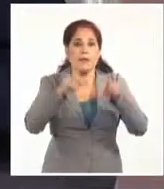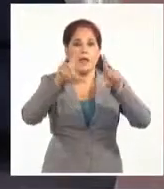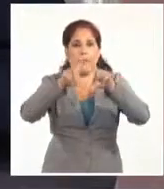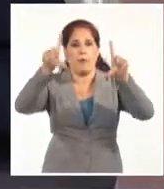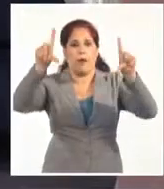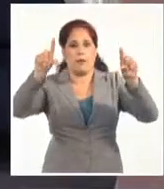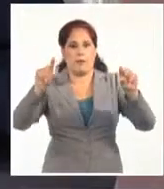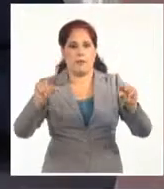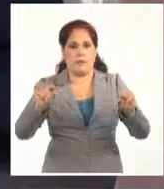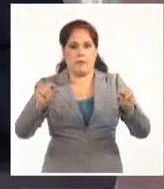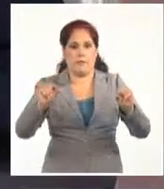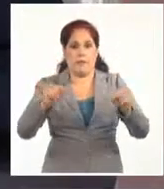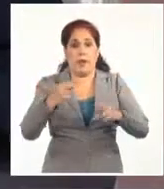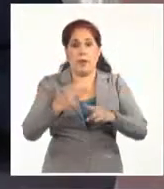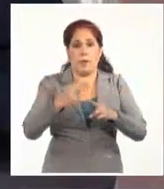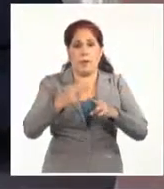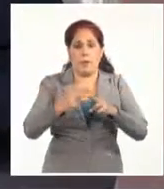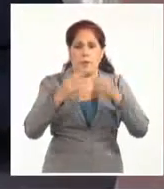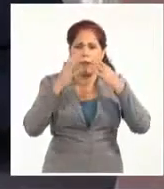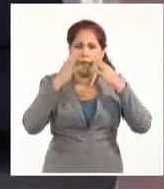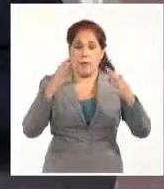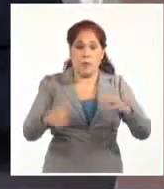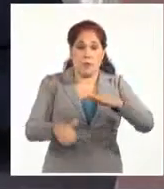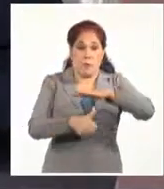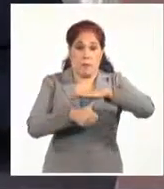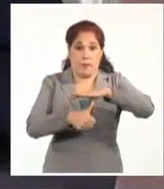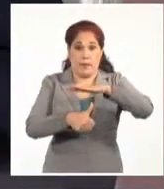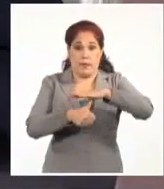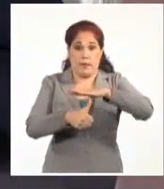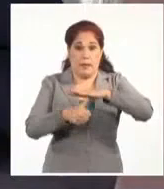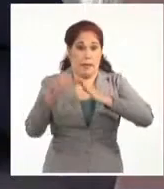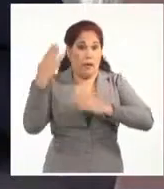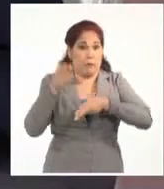Kennedy, de Kennedy, el presidente asesinado.